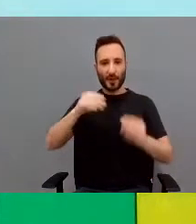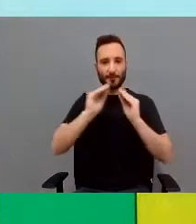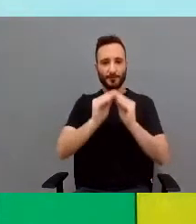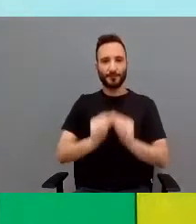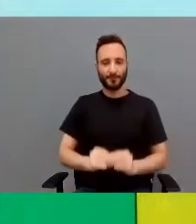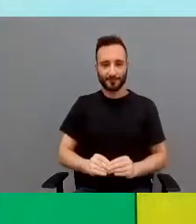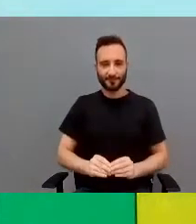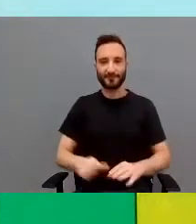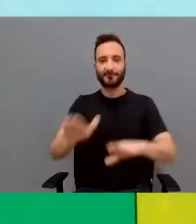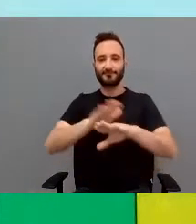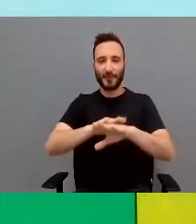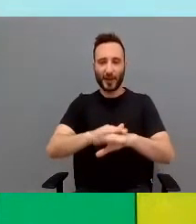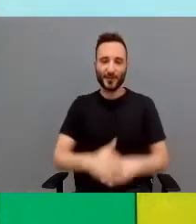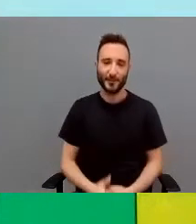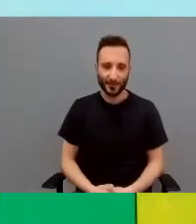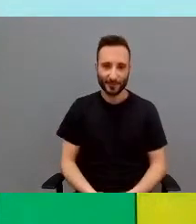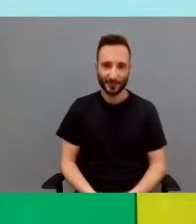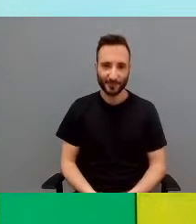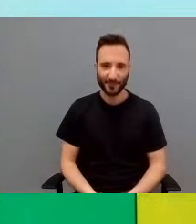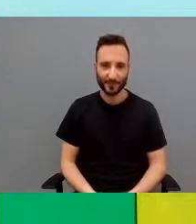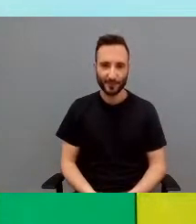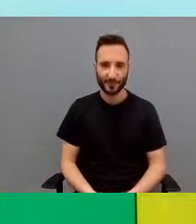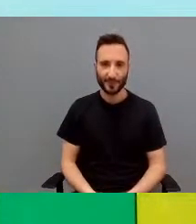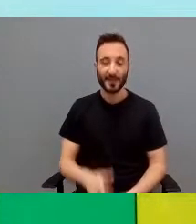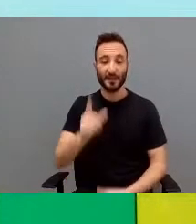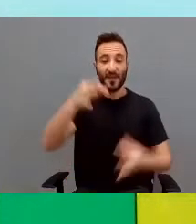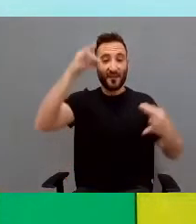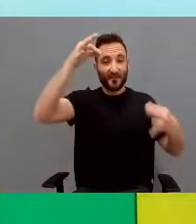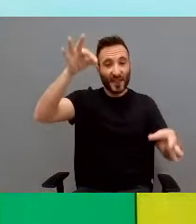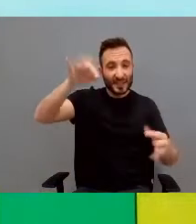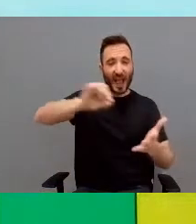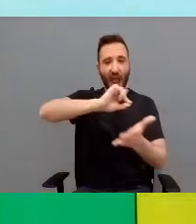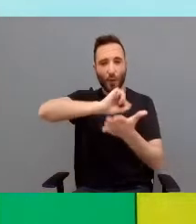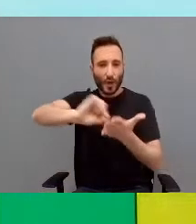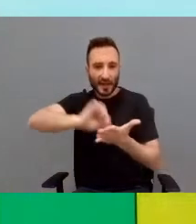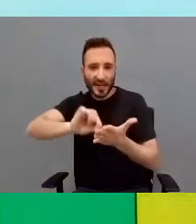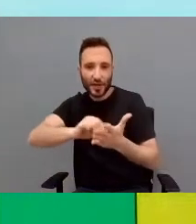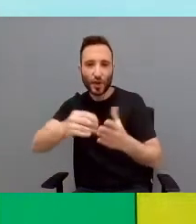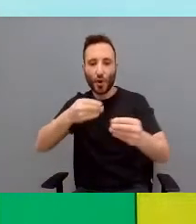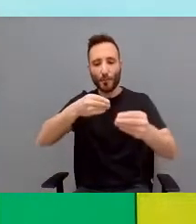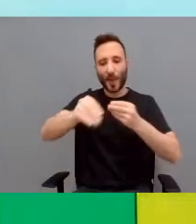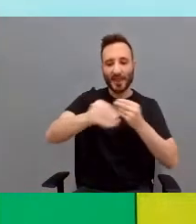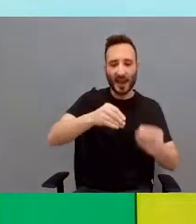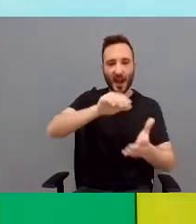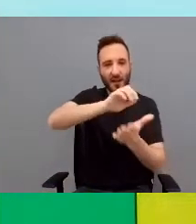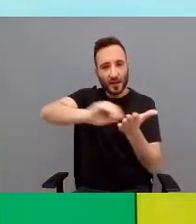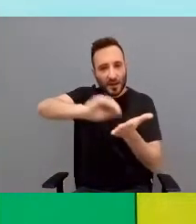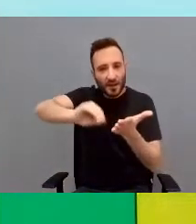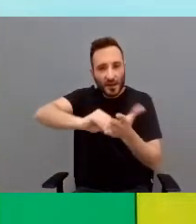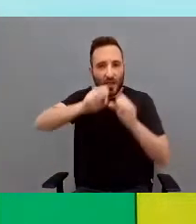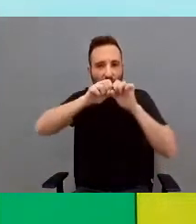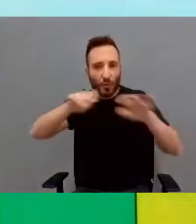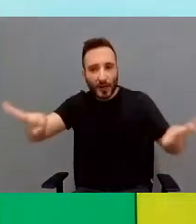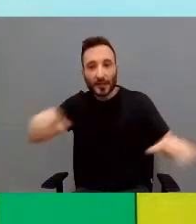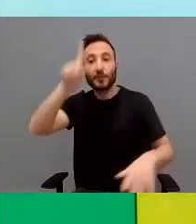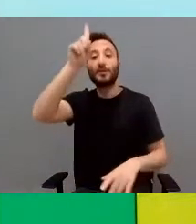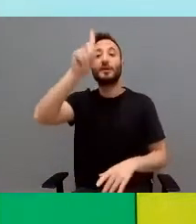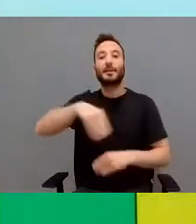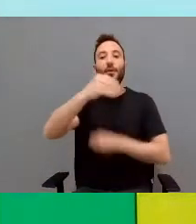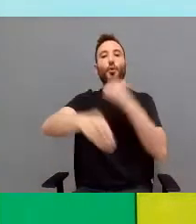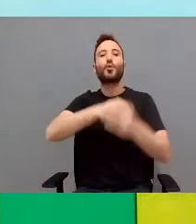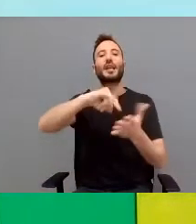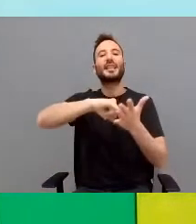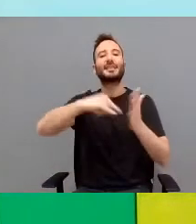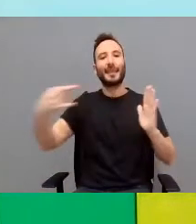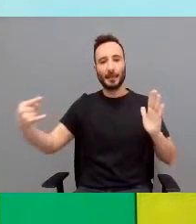a modo de fichas, cuadernillos, material manipulativo, así como la utilización de las